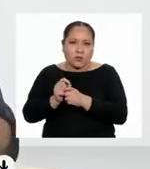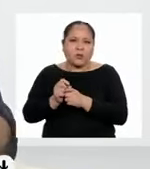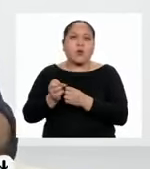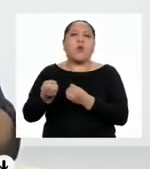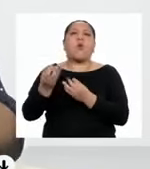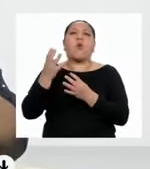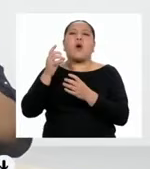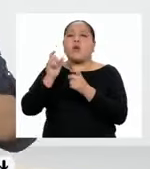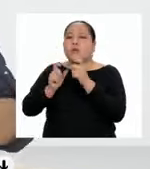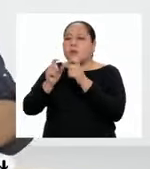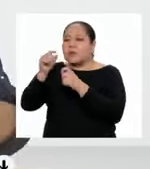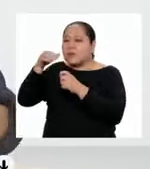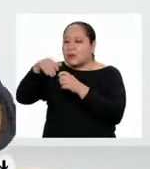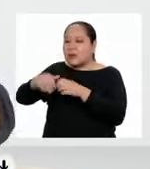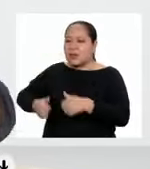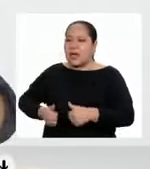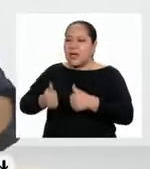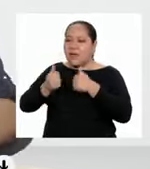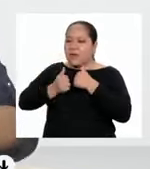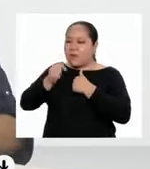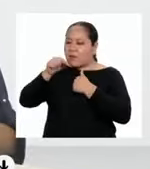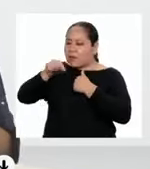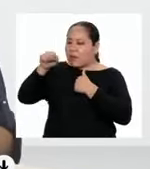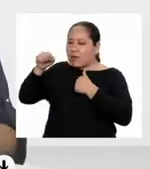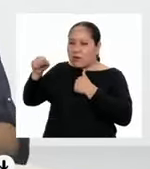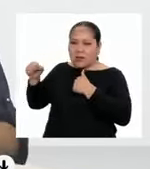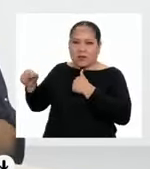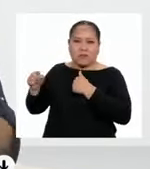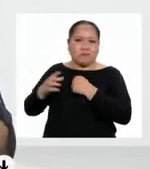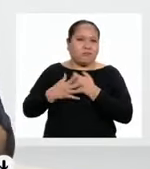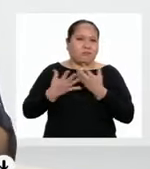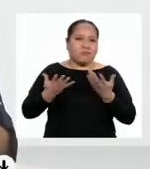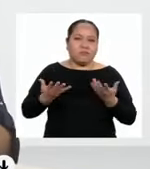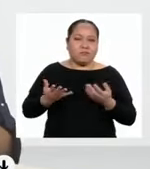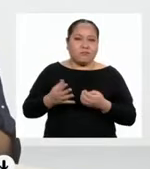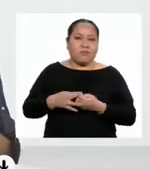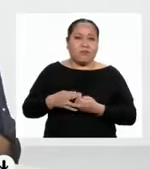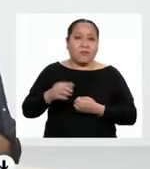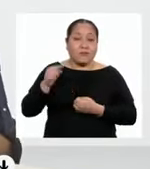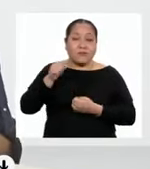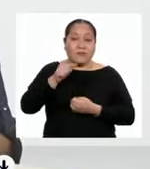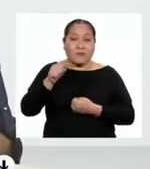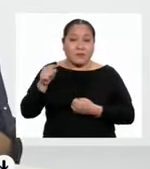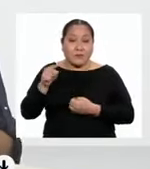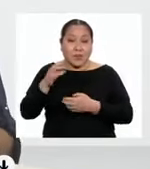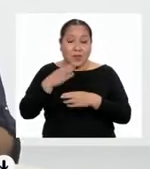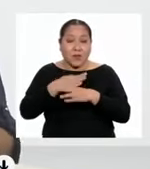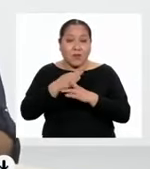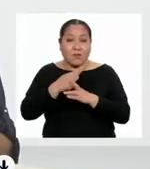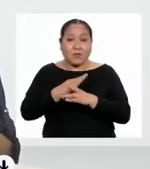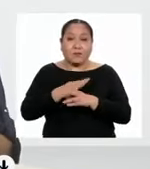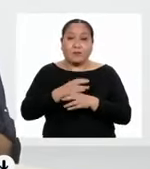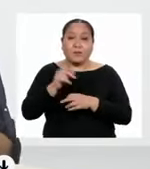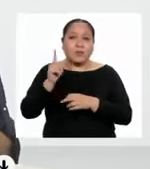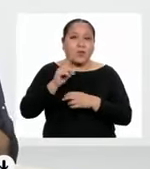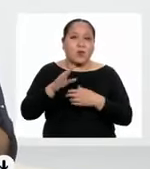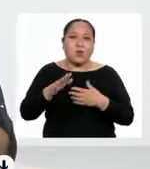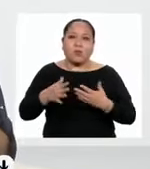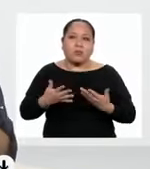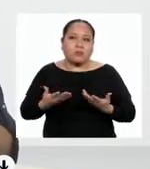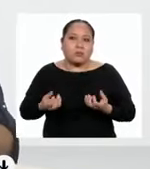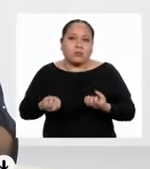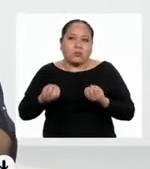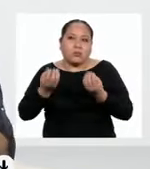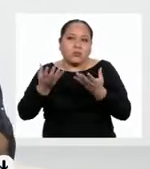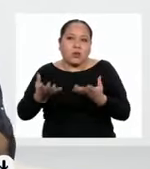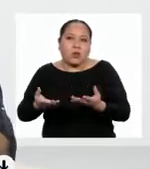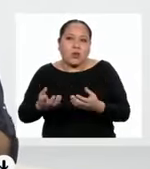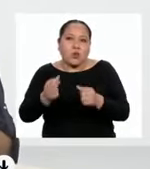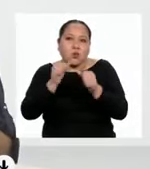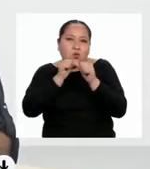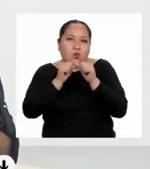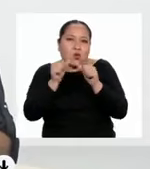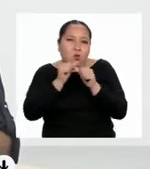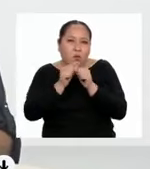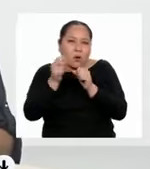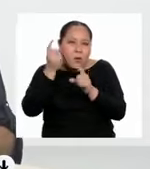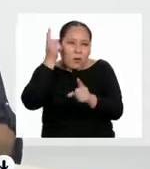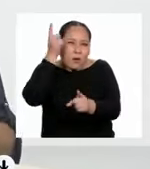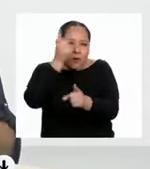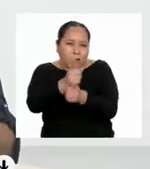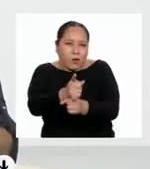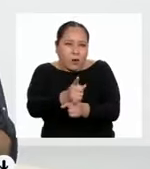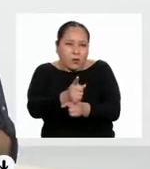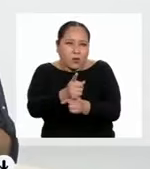personas que vivan allí. En este sentido, no podemos dar una cifra exacta de